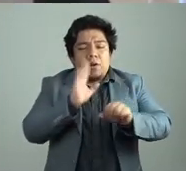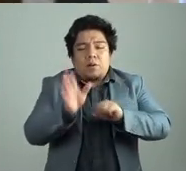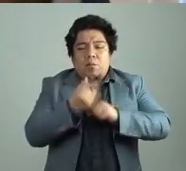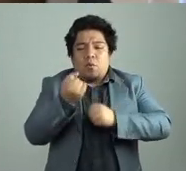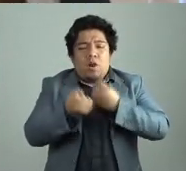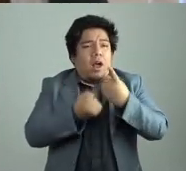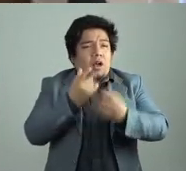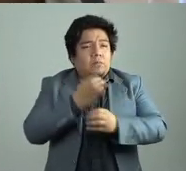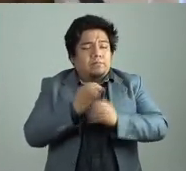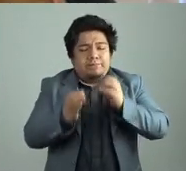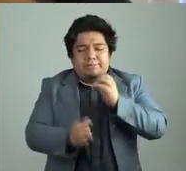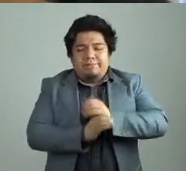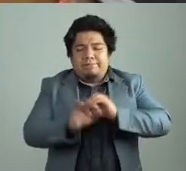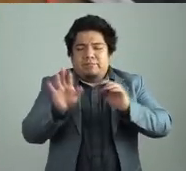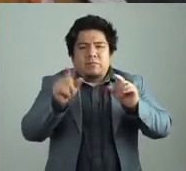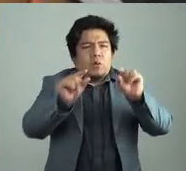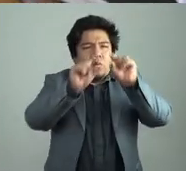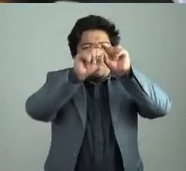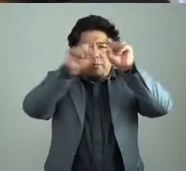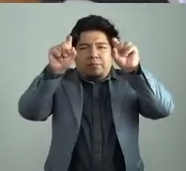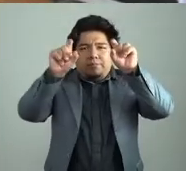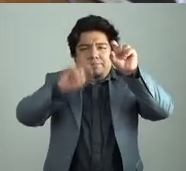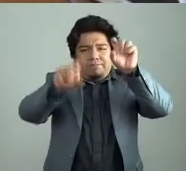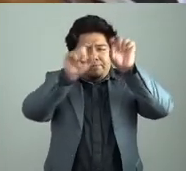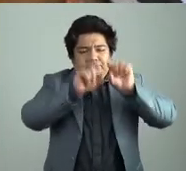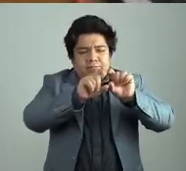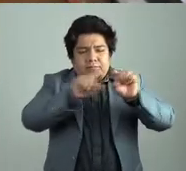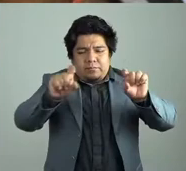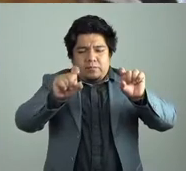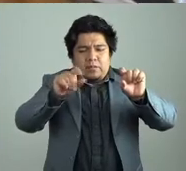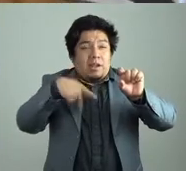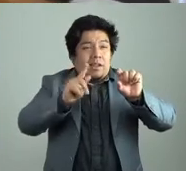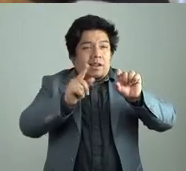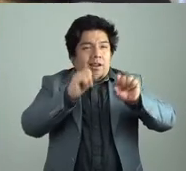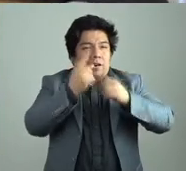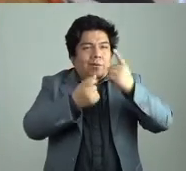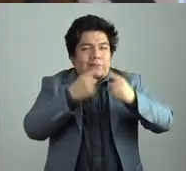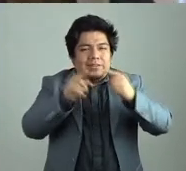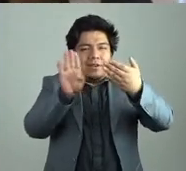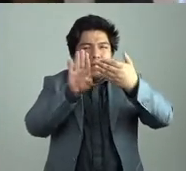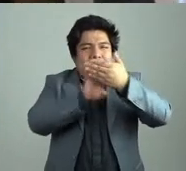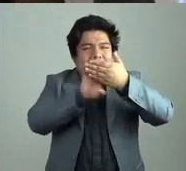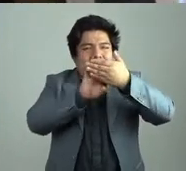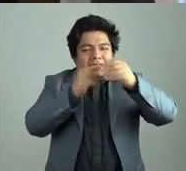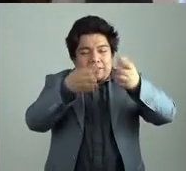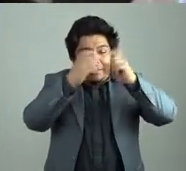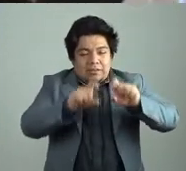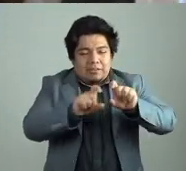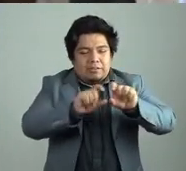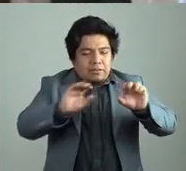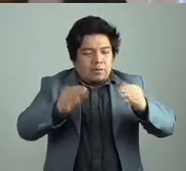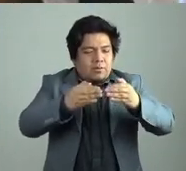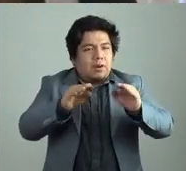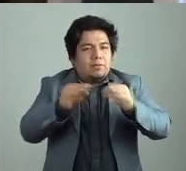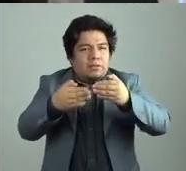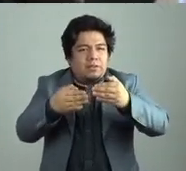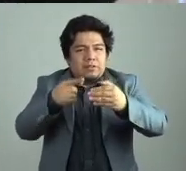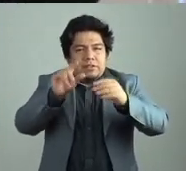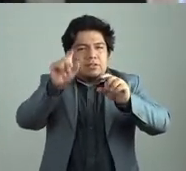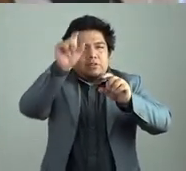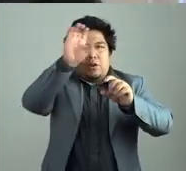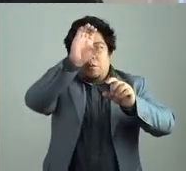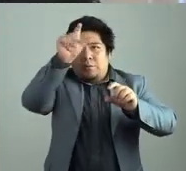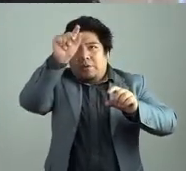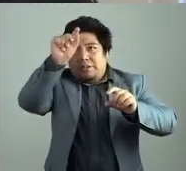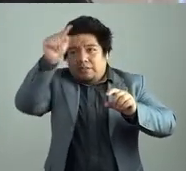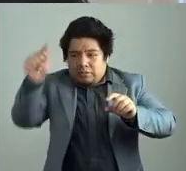líneas, ¿no? Los párrafos, ¿no? Que aparecieron originalmente como un bloque cerrado, ¿no? Cortar las frases, ¿no?